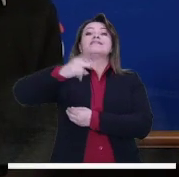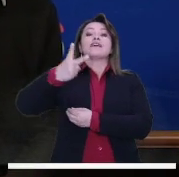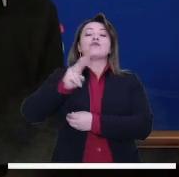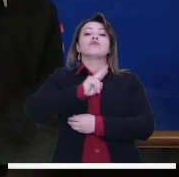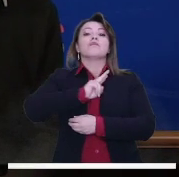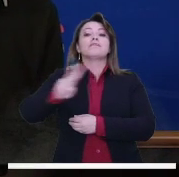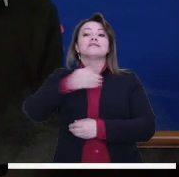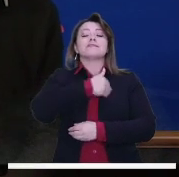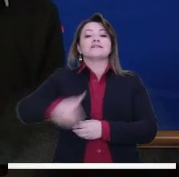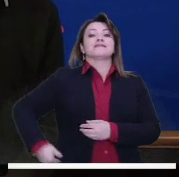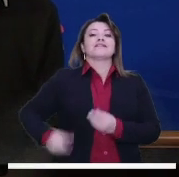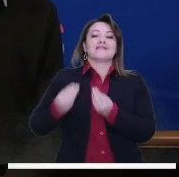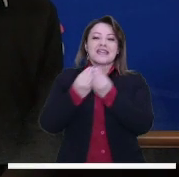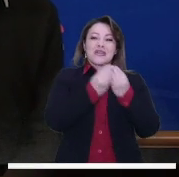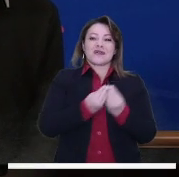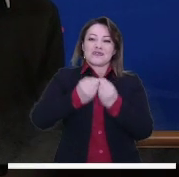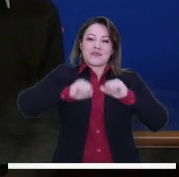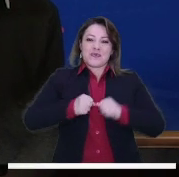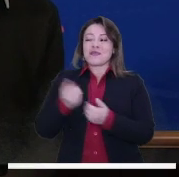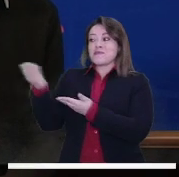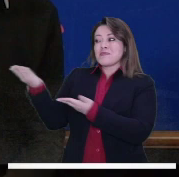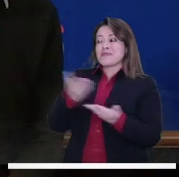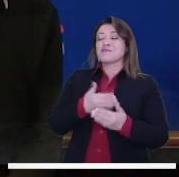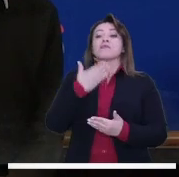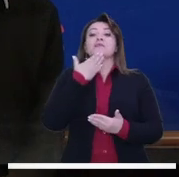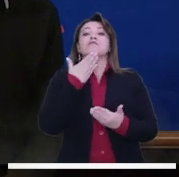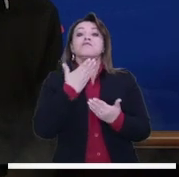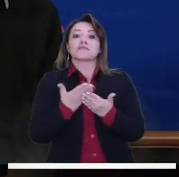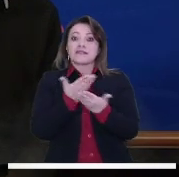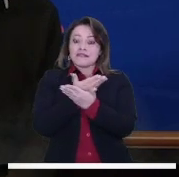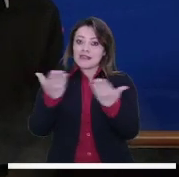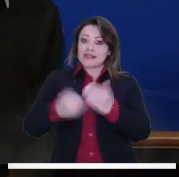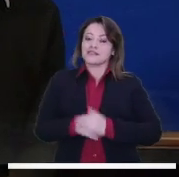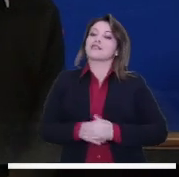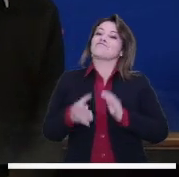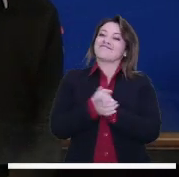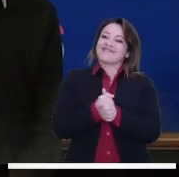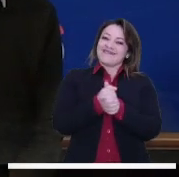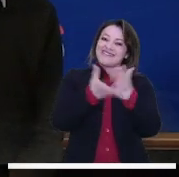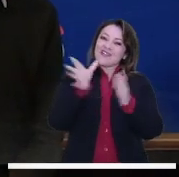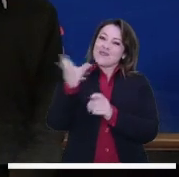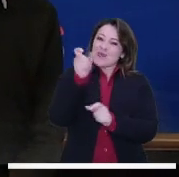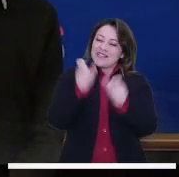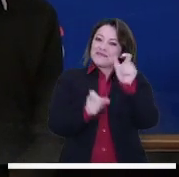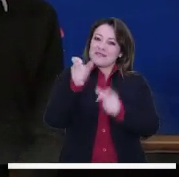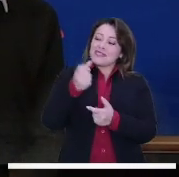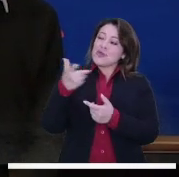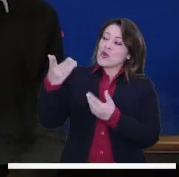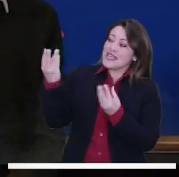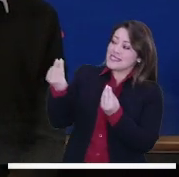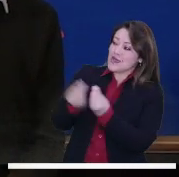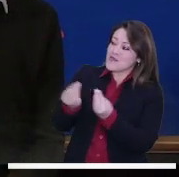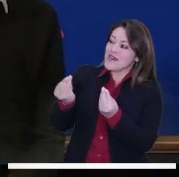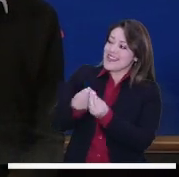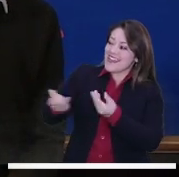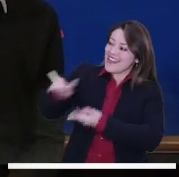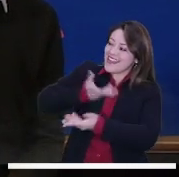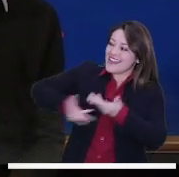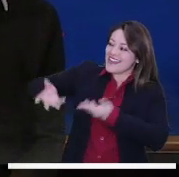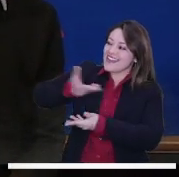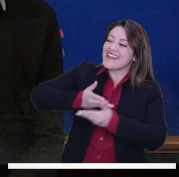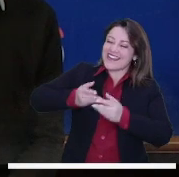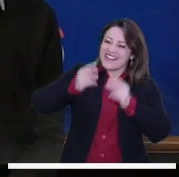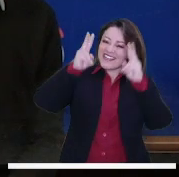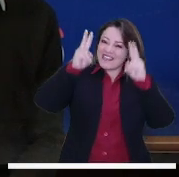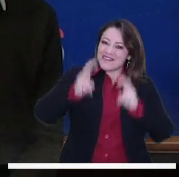politólogo, segundo vicepresidente además del Consejo de Bogotá. Bienvenido. Bueno, muchas gracias, un mensaje especial, un saludo a toda la teleudiencia. Estamos